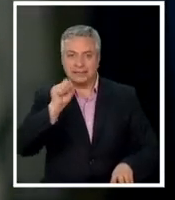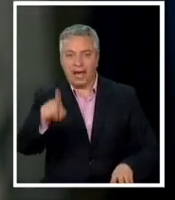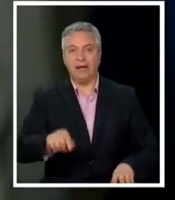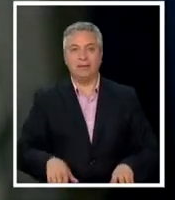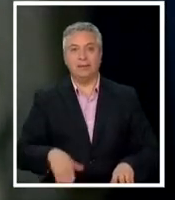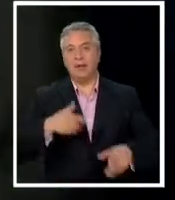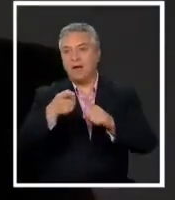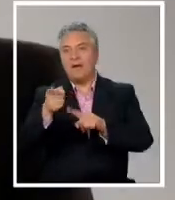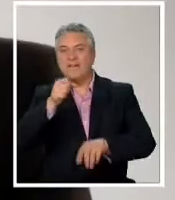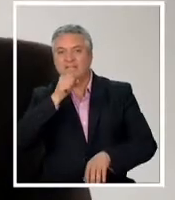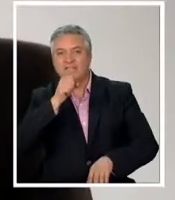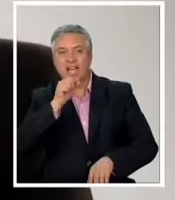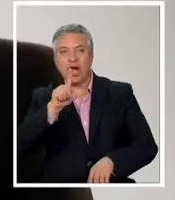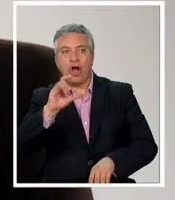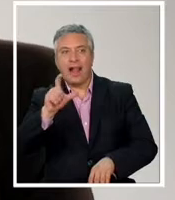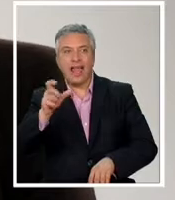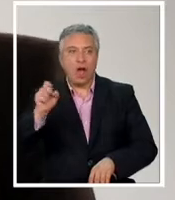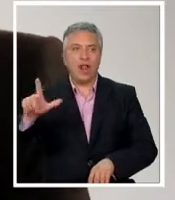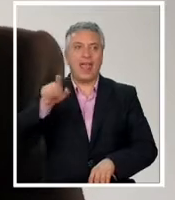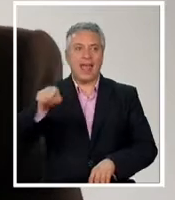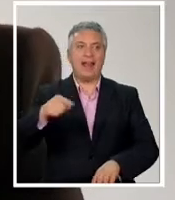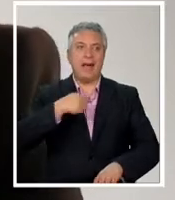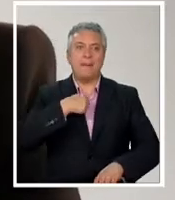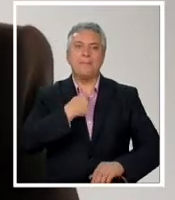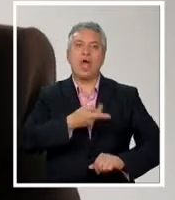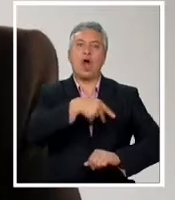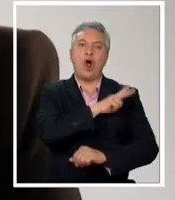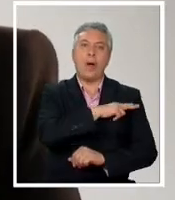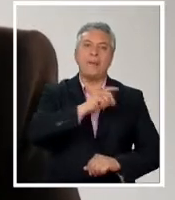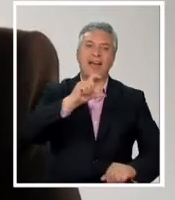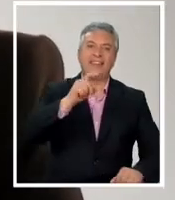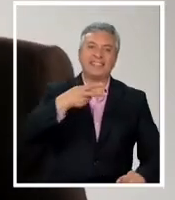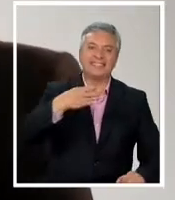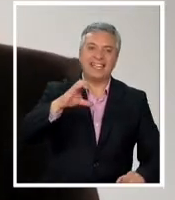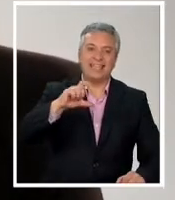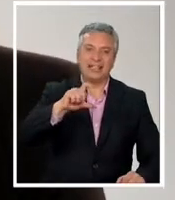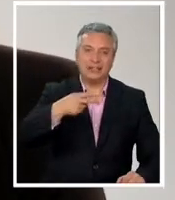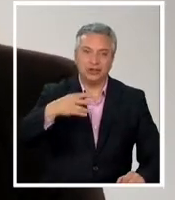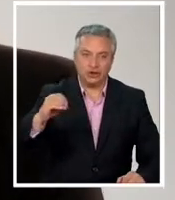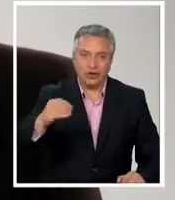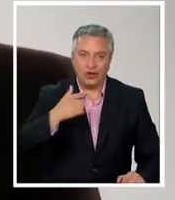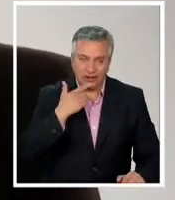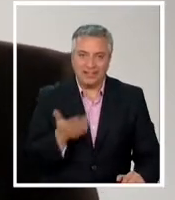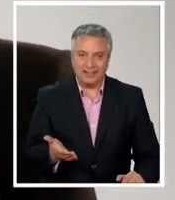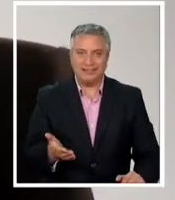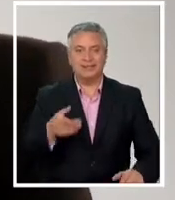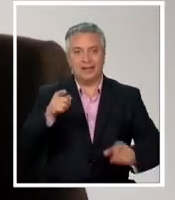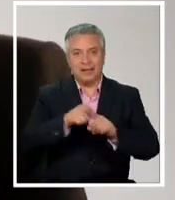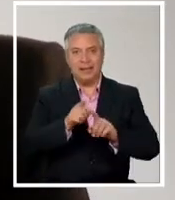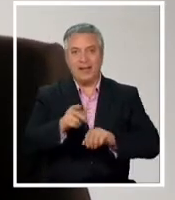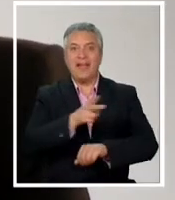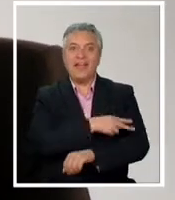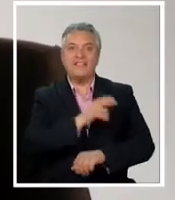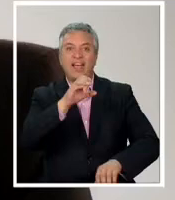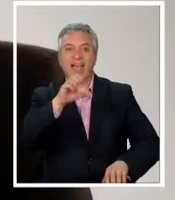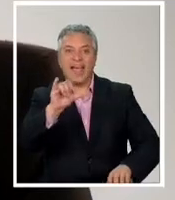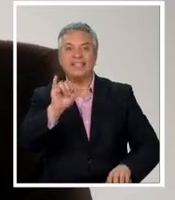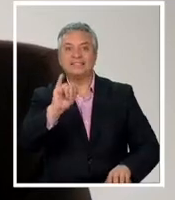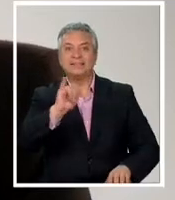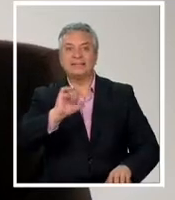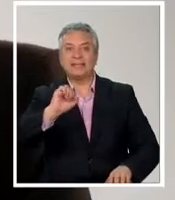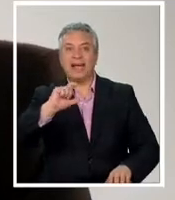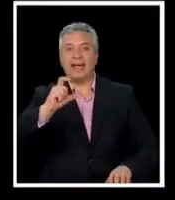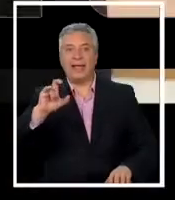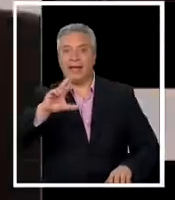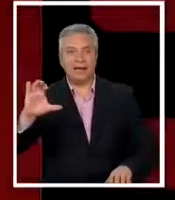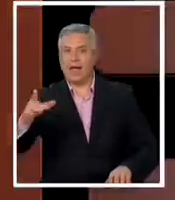Leonel lo quería harto mi compadre Checho el Fifo Izaguirre hablaba muchísimo